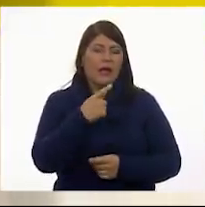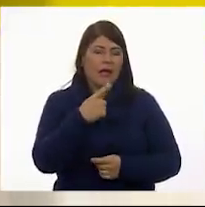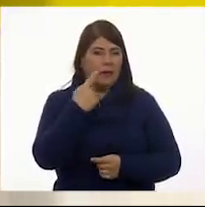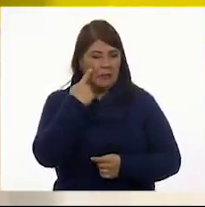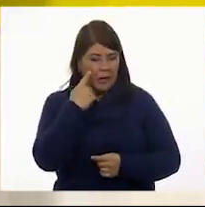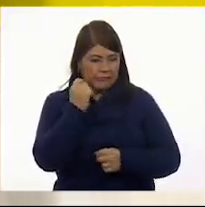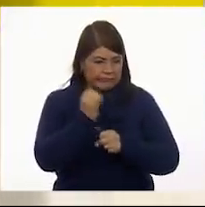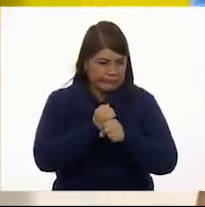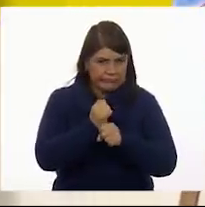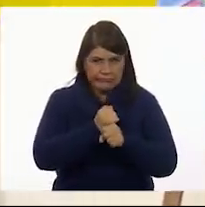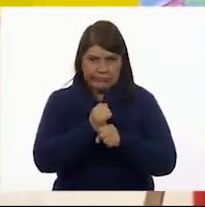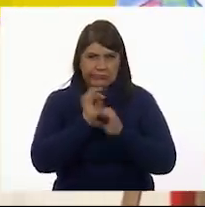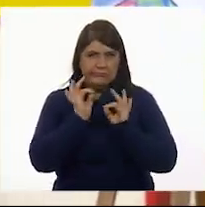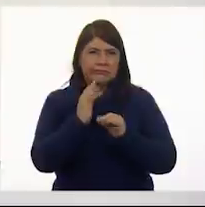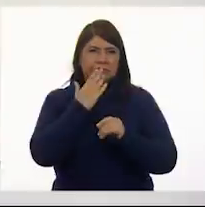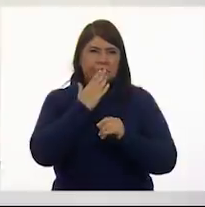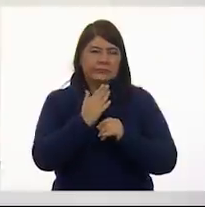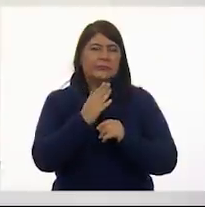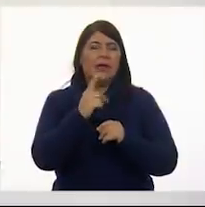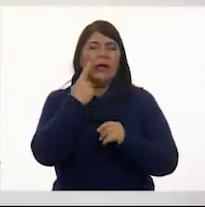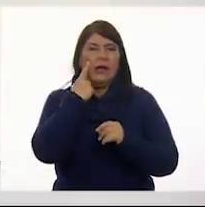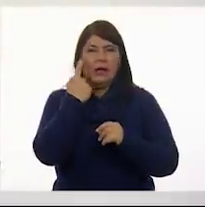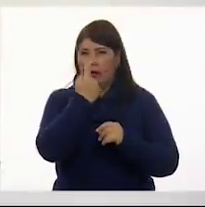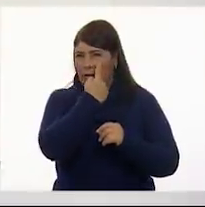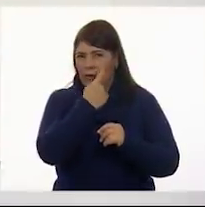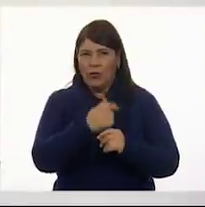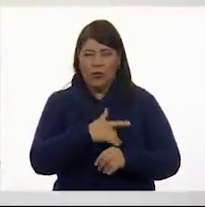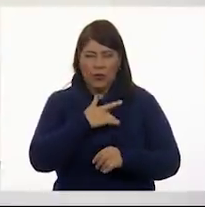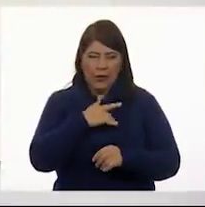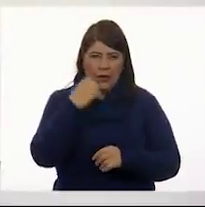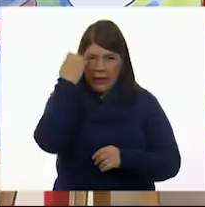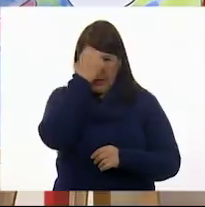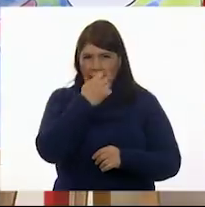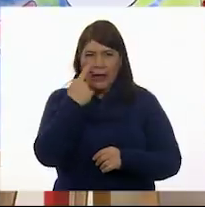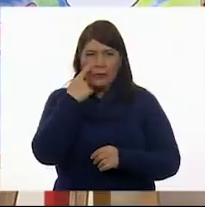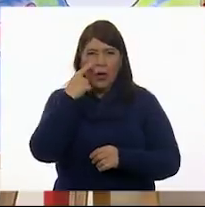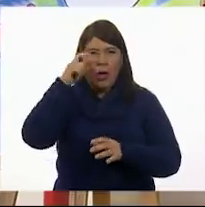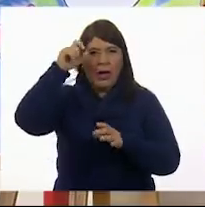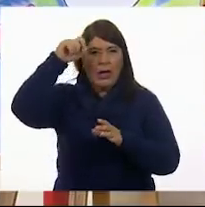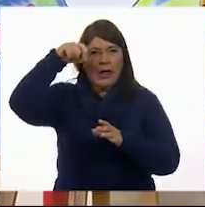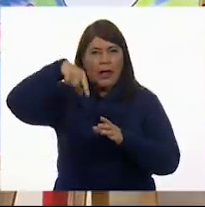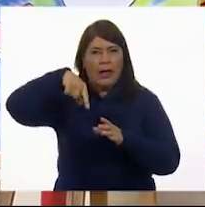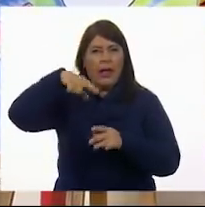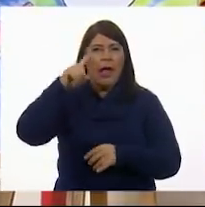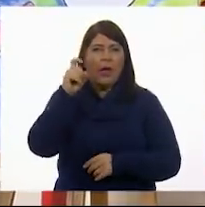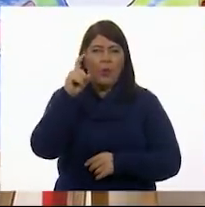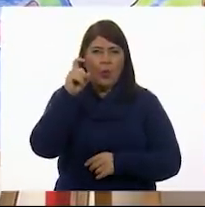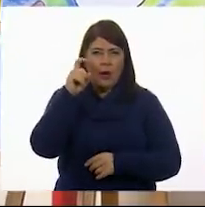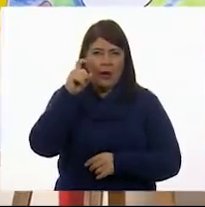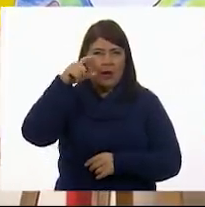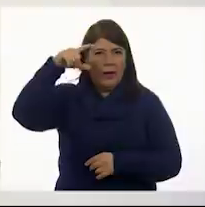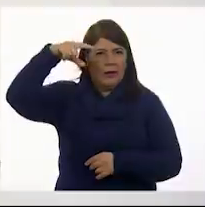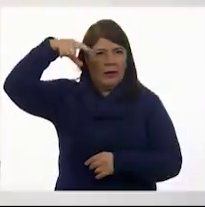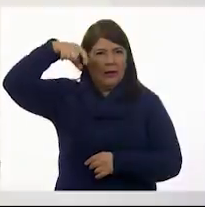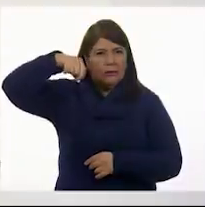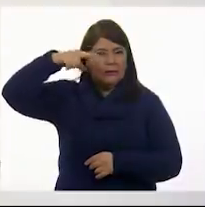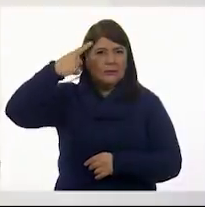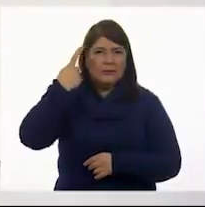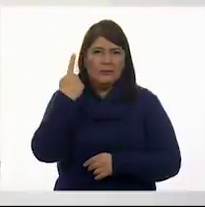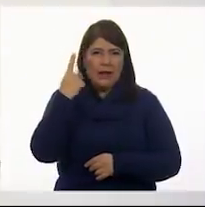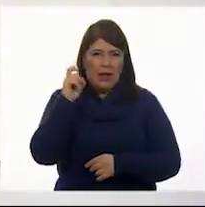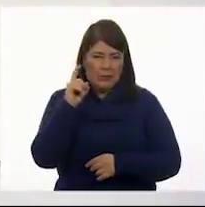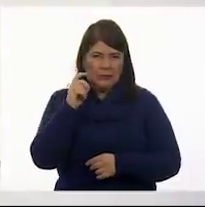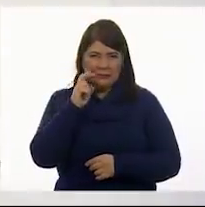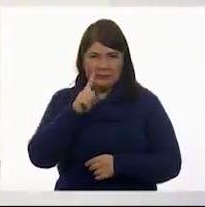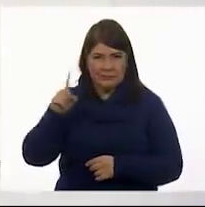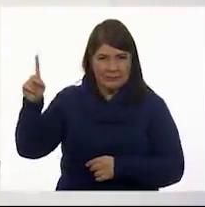de manera extraordinaria y para ello estamos observando que es una gota de agua. Una gota de agua. Una gota de agua. Allá